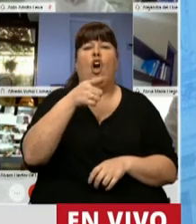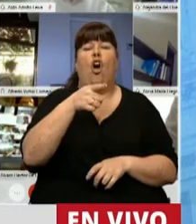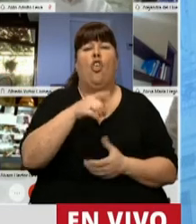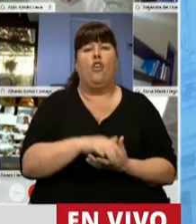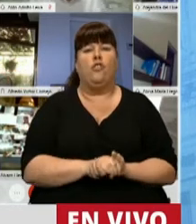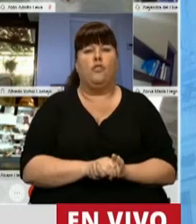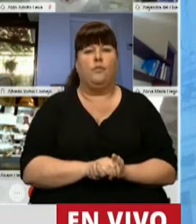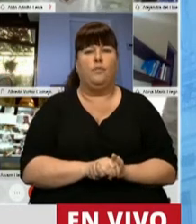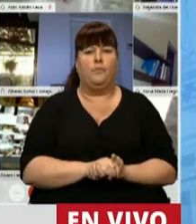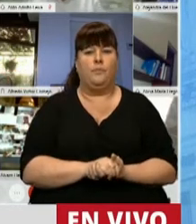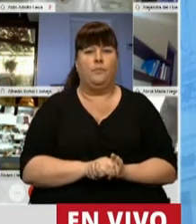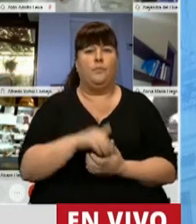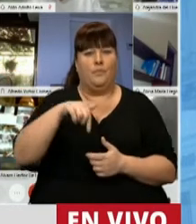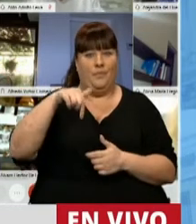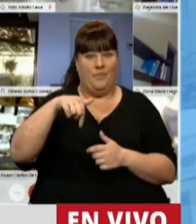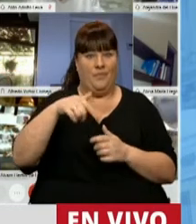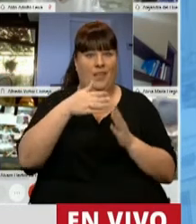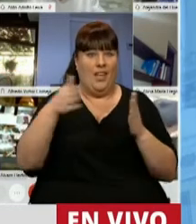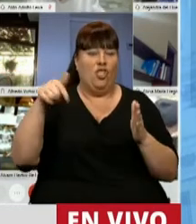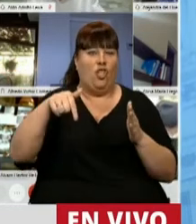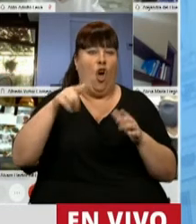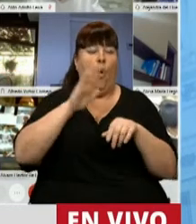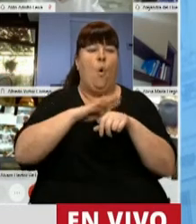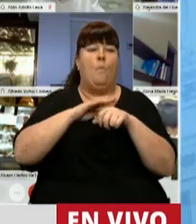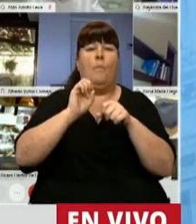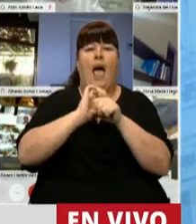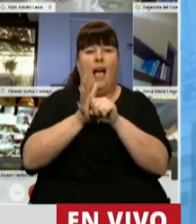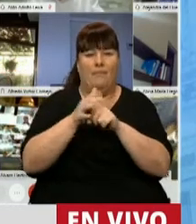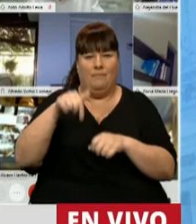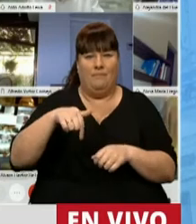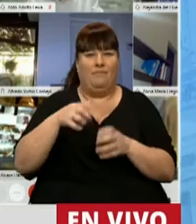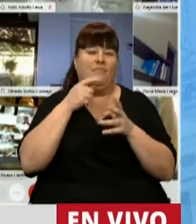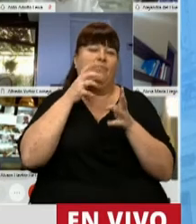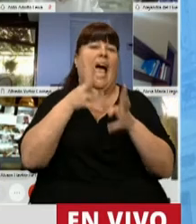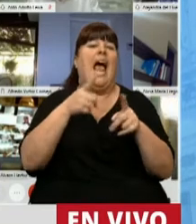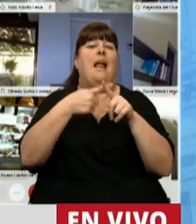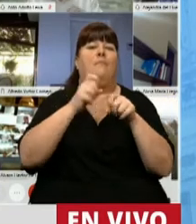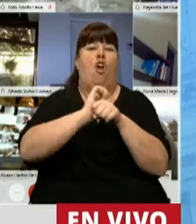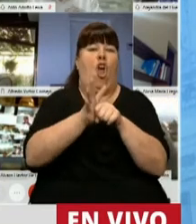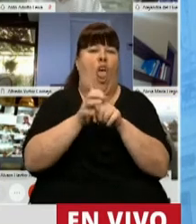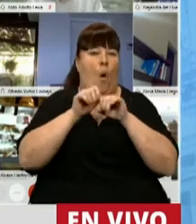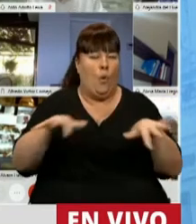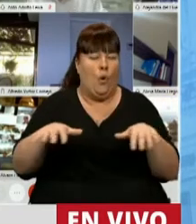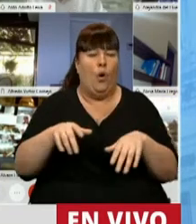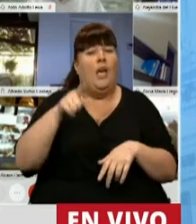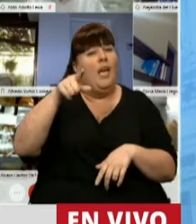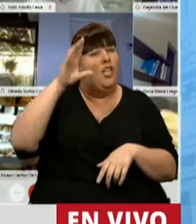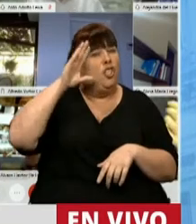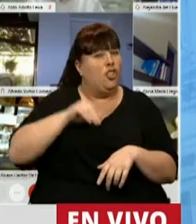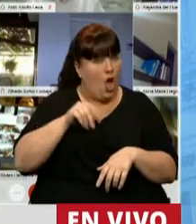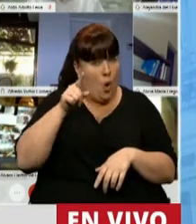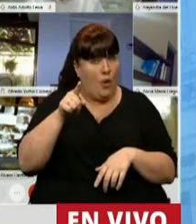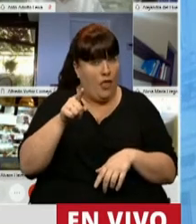están en esta primera línea con esta guerra que tenemos con el COVID. Y se olvidó